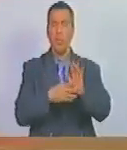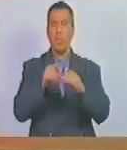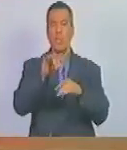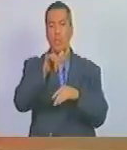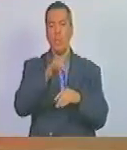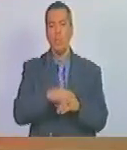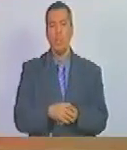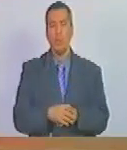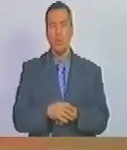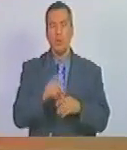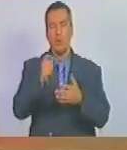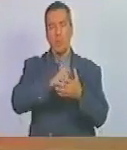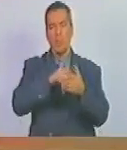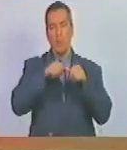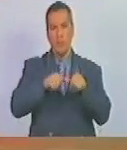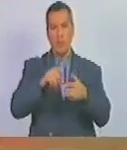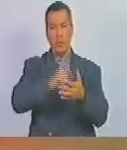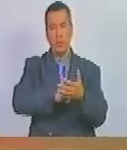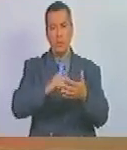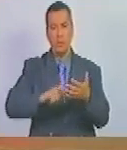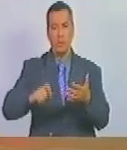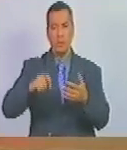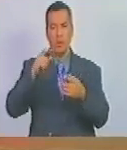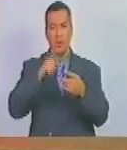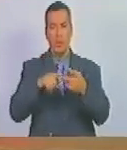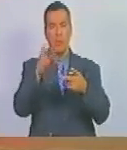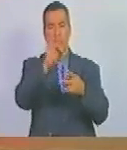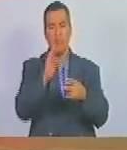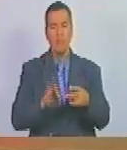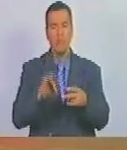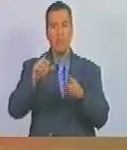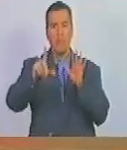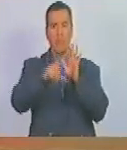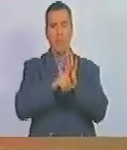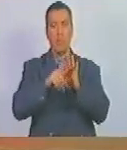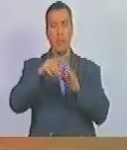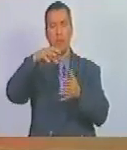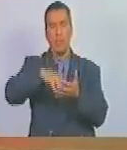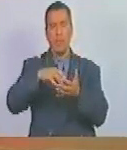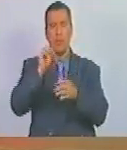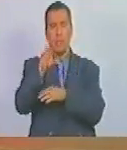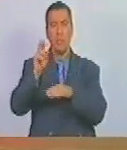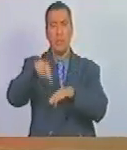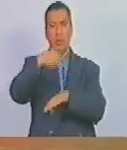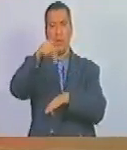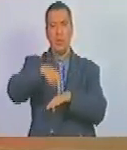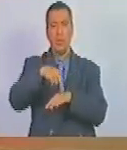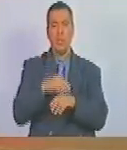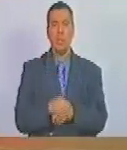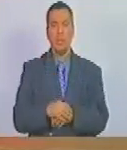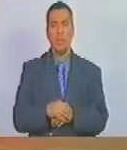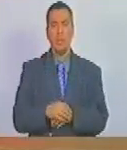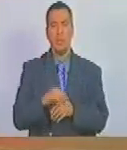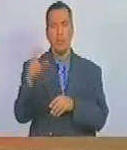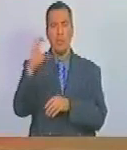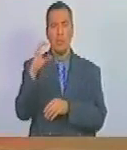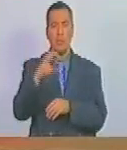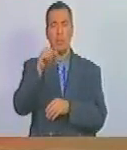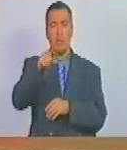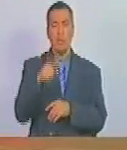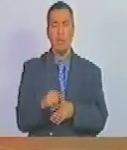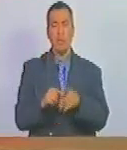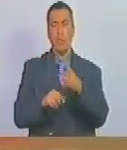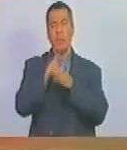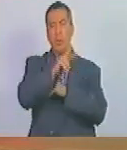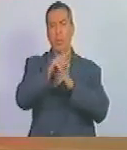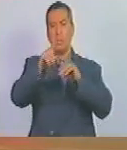mismo. Dado, firmado y sellado en el Palacio Federal Legislativo, sede la Asamblea Nacional en la ciudad de Caracas a los